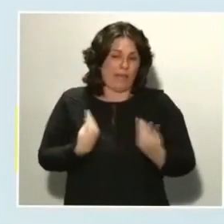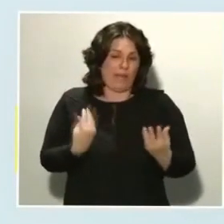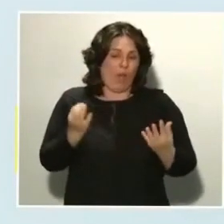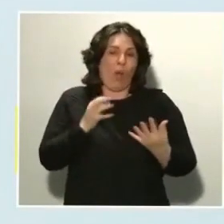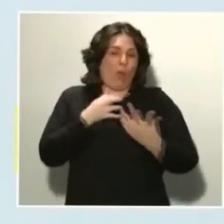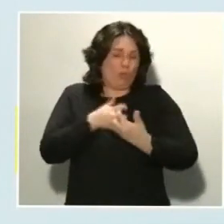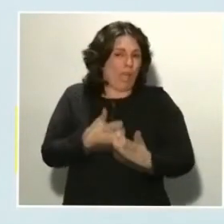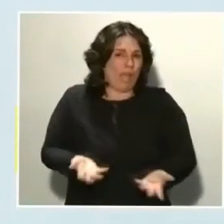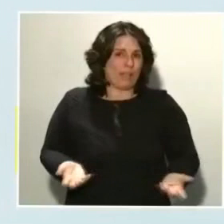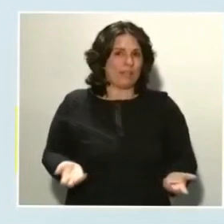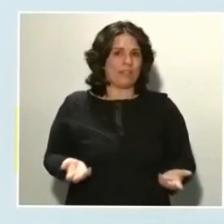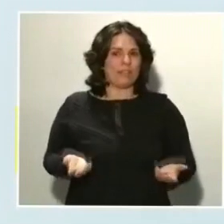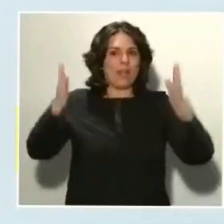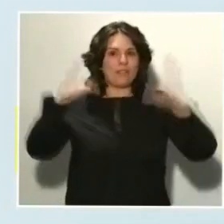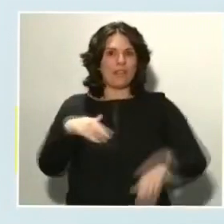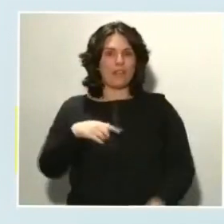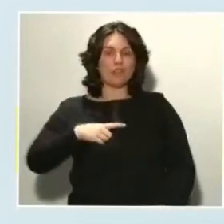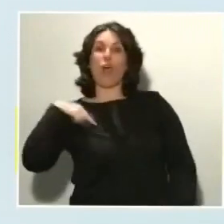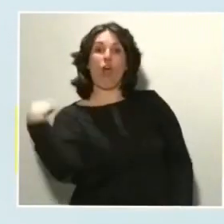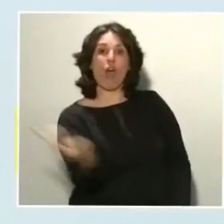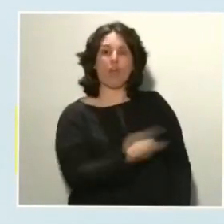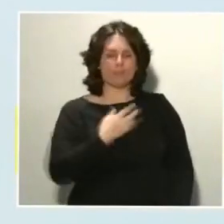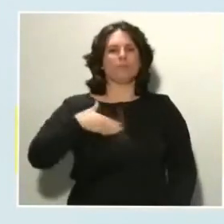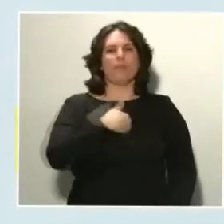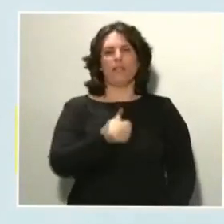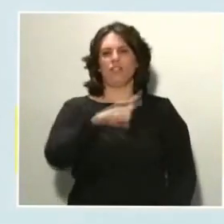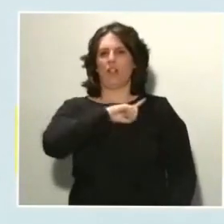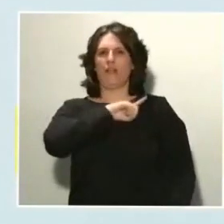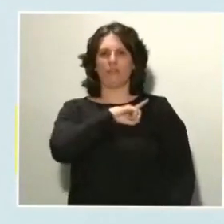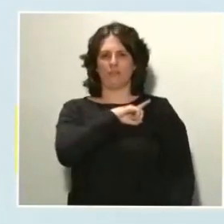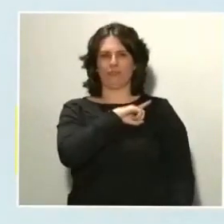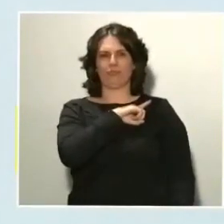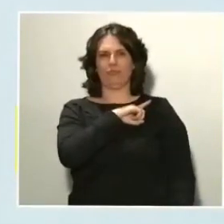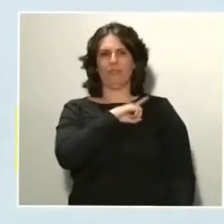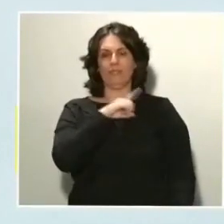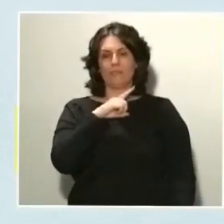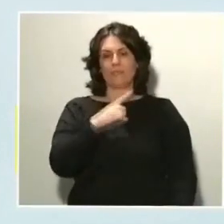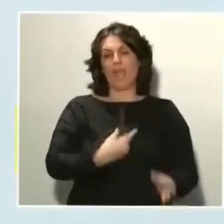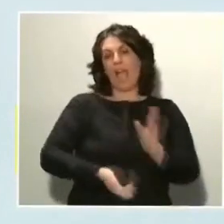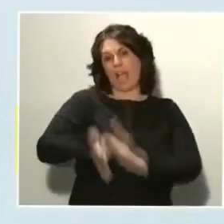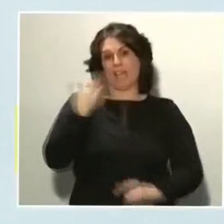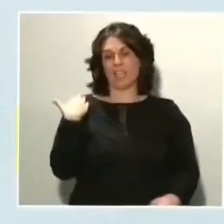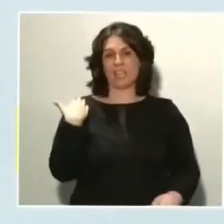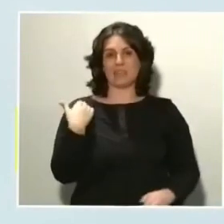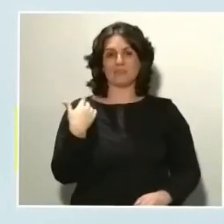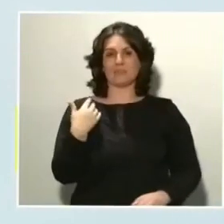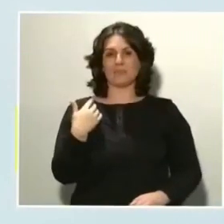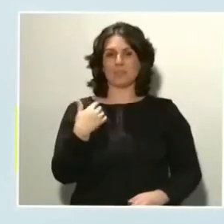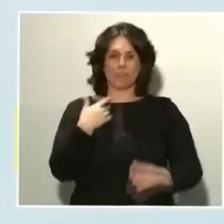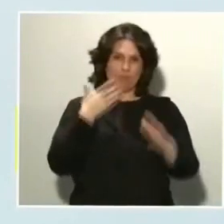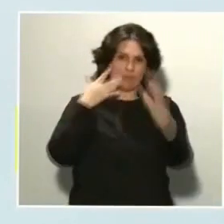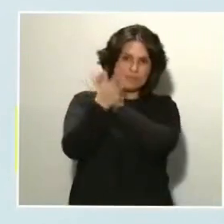todos somos soldados. Y, siguiendo el hilo de ayer, en el que hablaba de algunas de las virtudes militares,